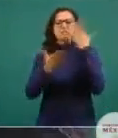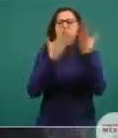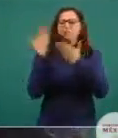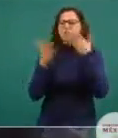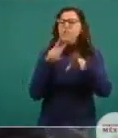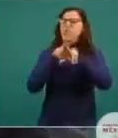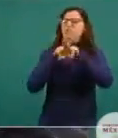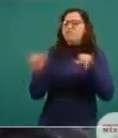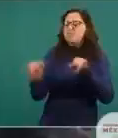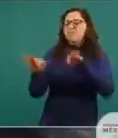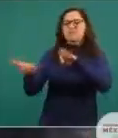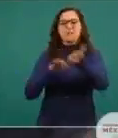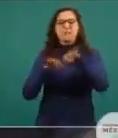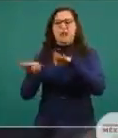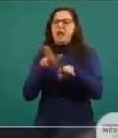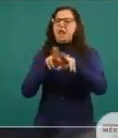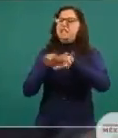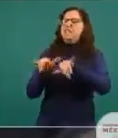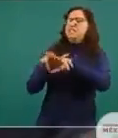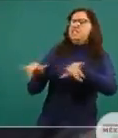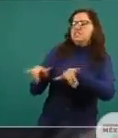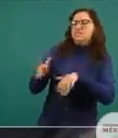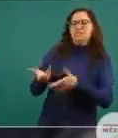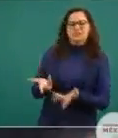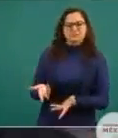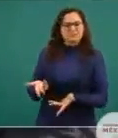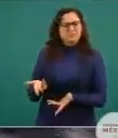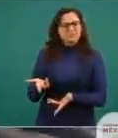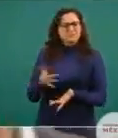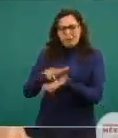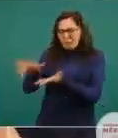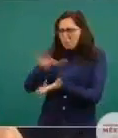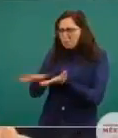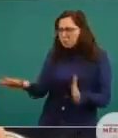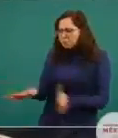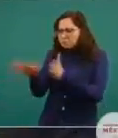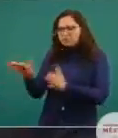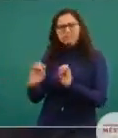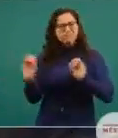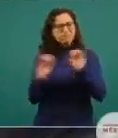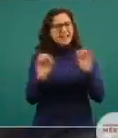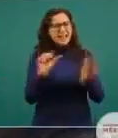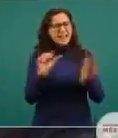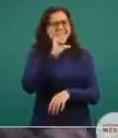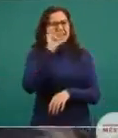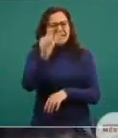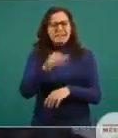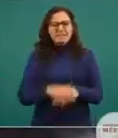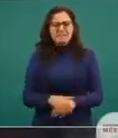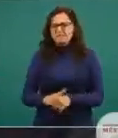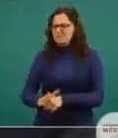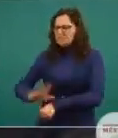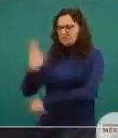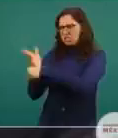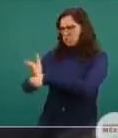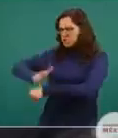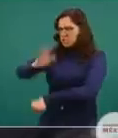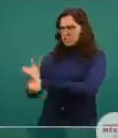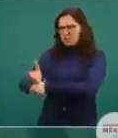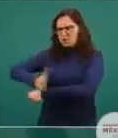hicieron nada por los jóvenes. Y todo lo querían resolver con medidas coercitivas,